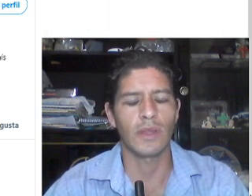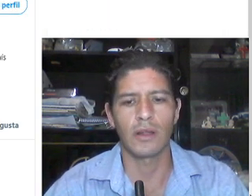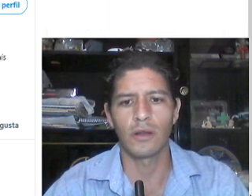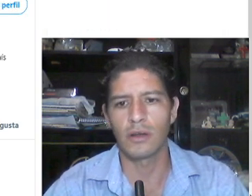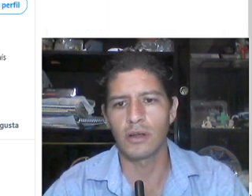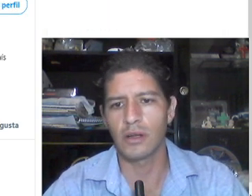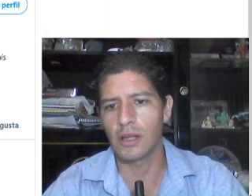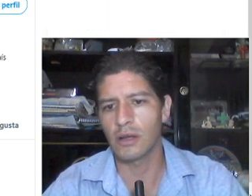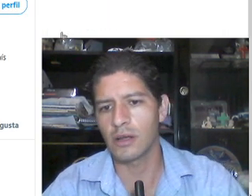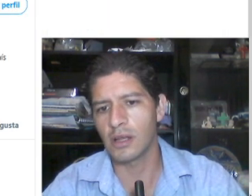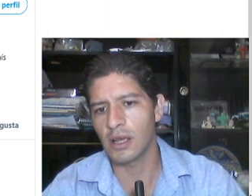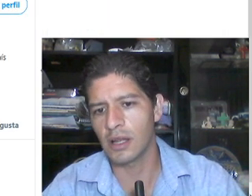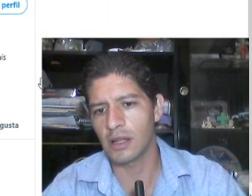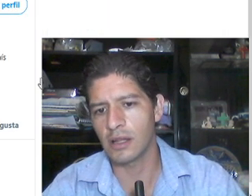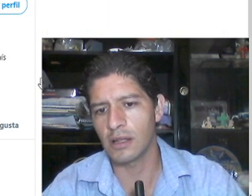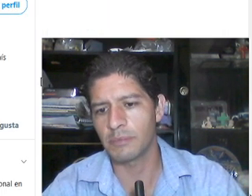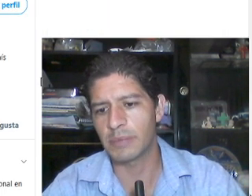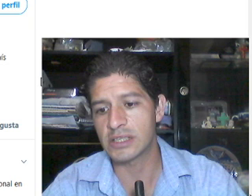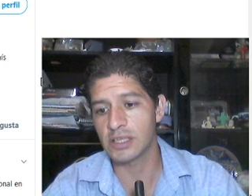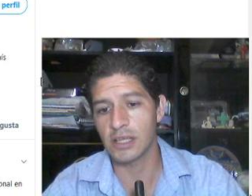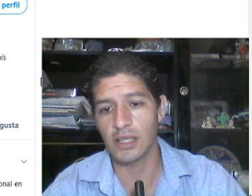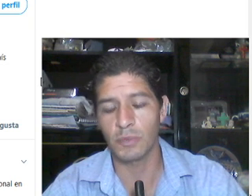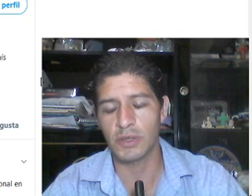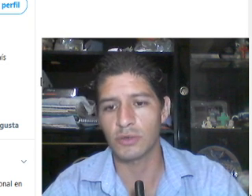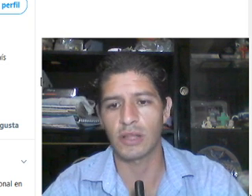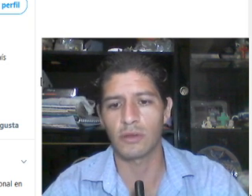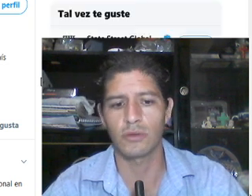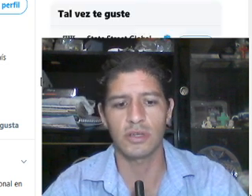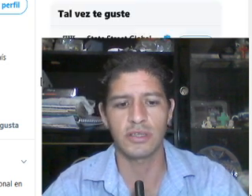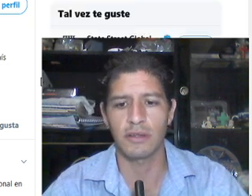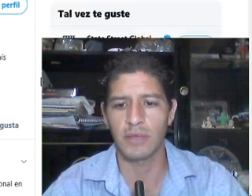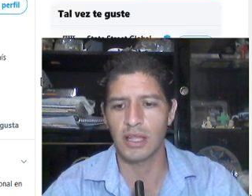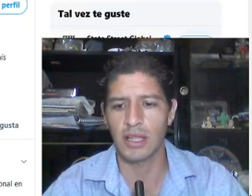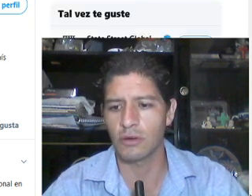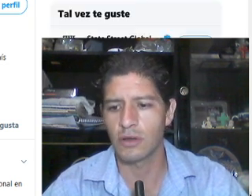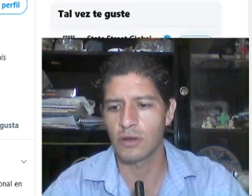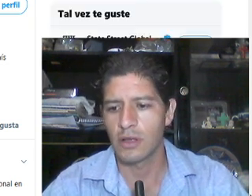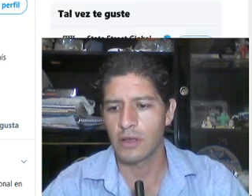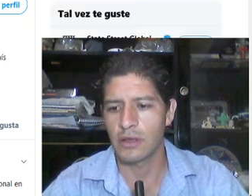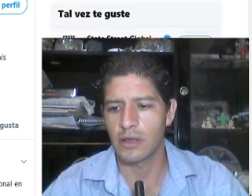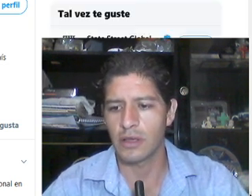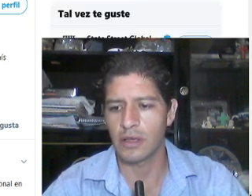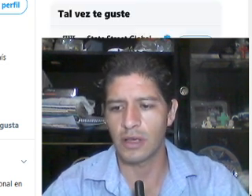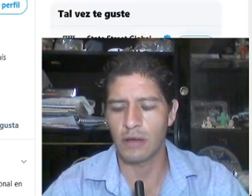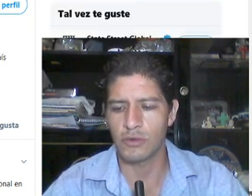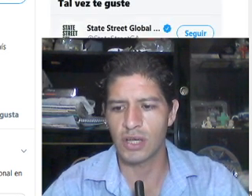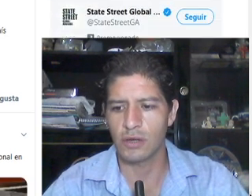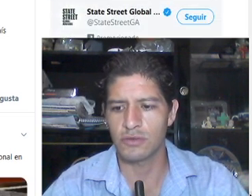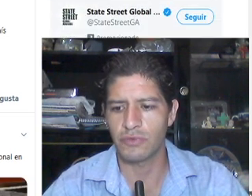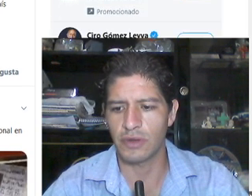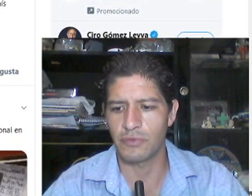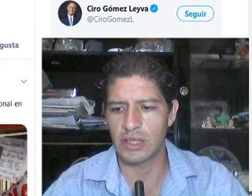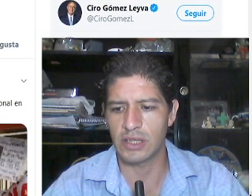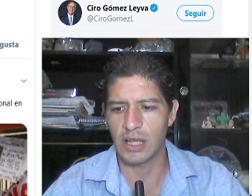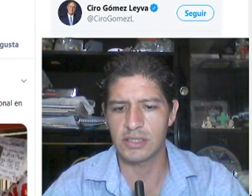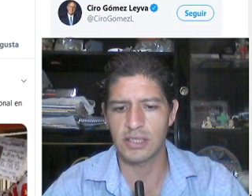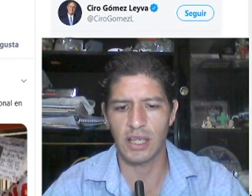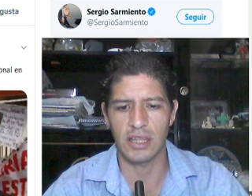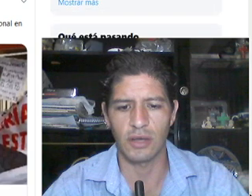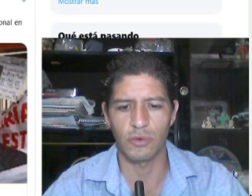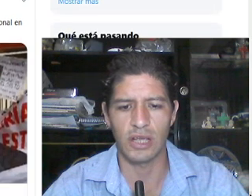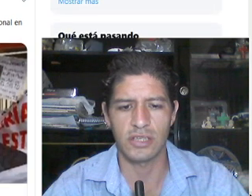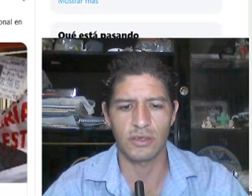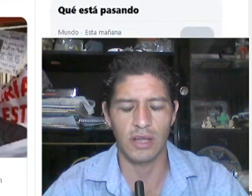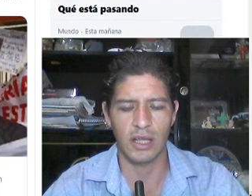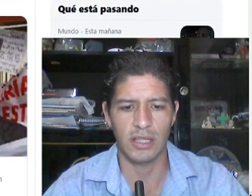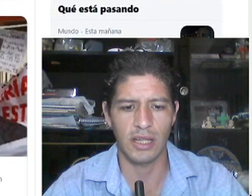lo lo lo el presidente López Obrador no le estaban mandando agucheos frente a esta